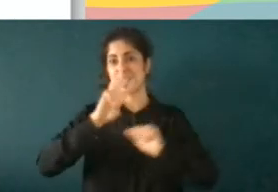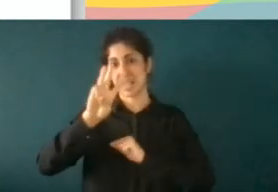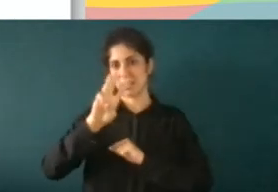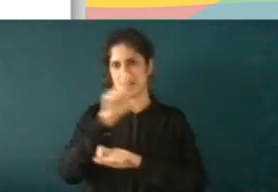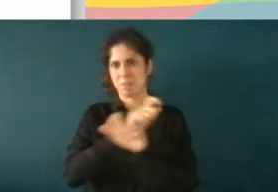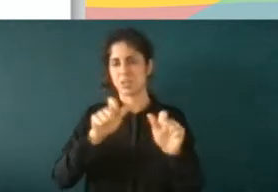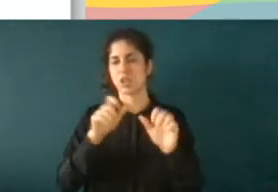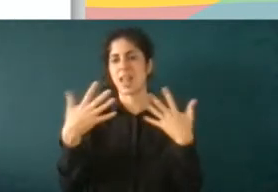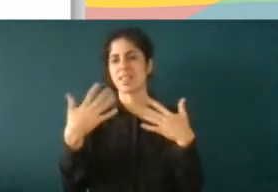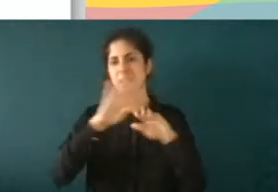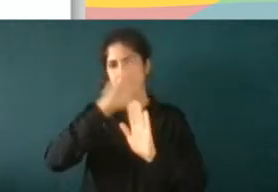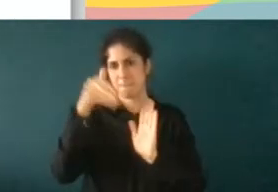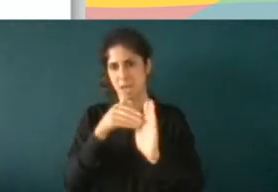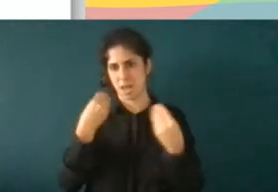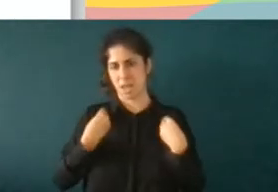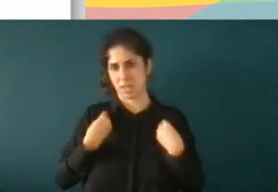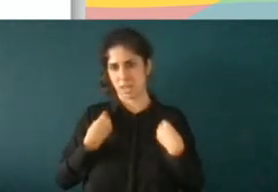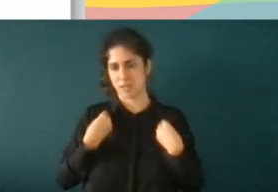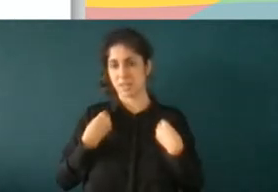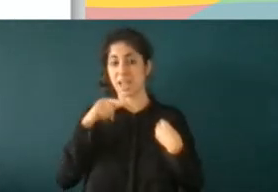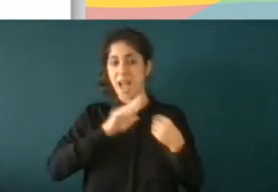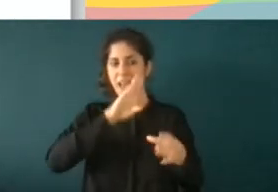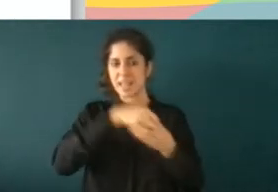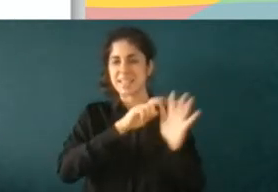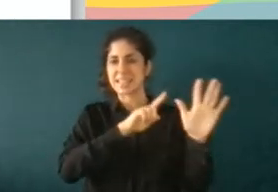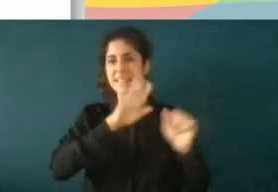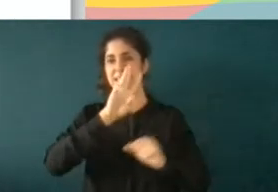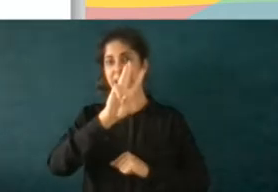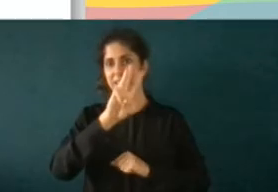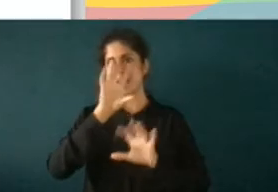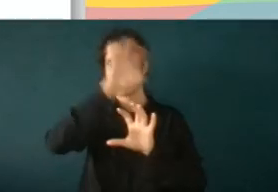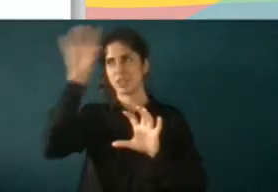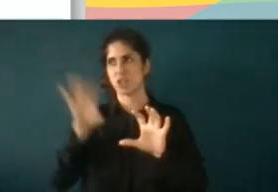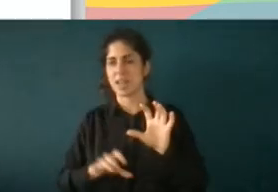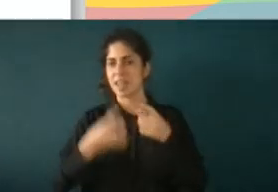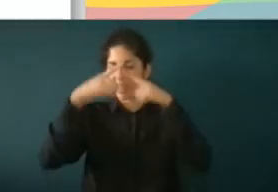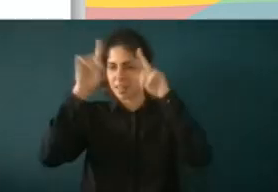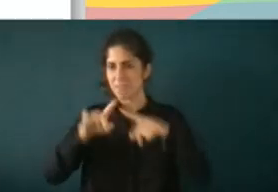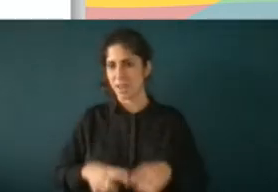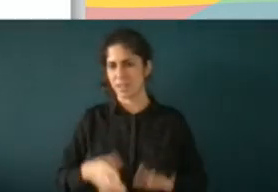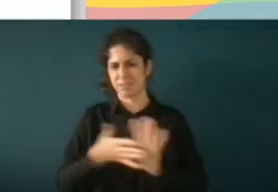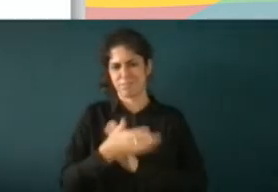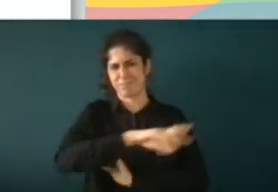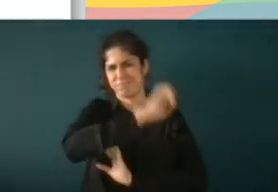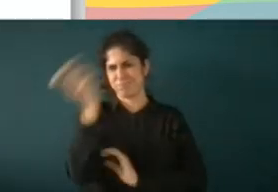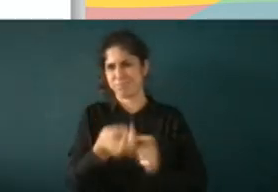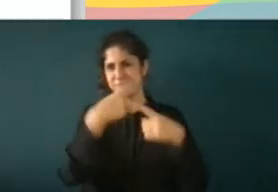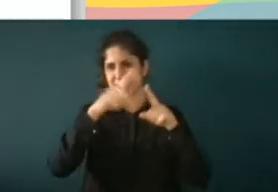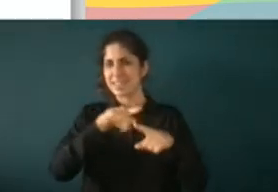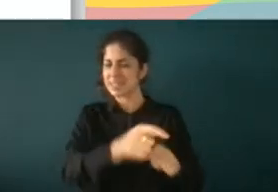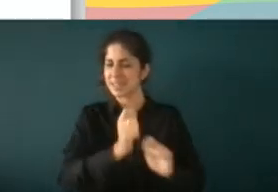nacionalidades distintas pues toda esta diversidad que nos debería enriquecer y que